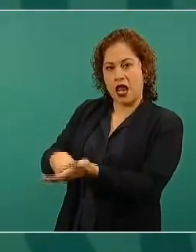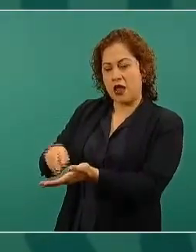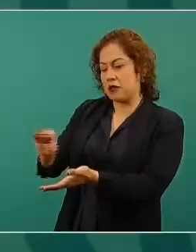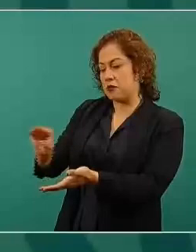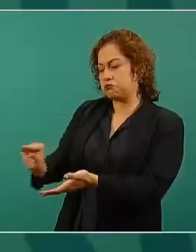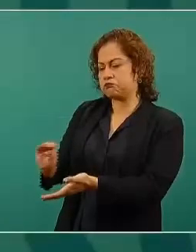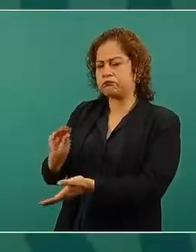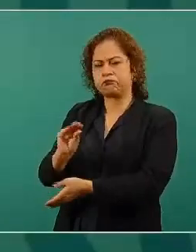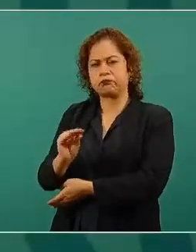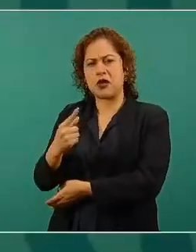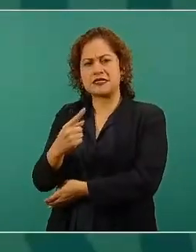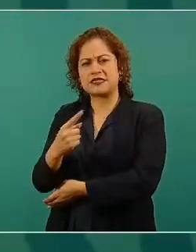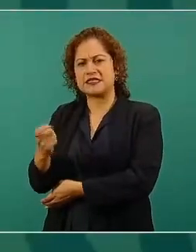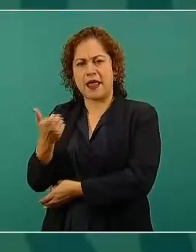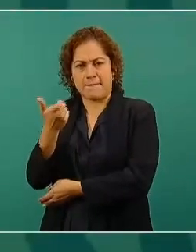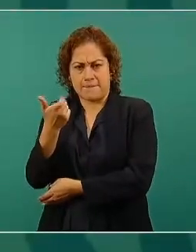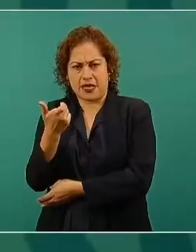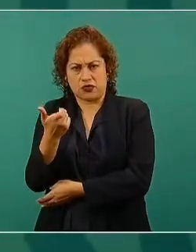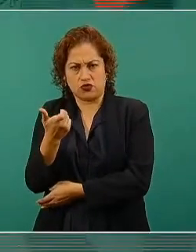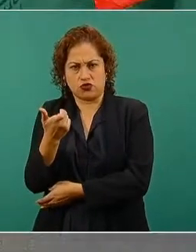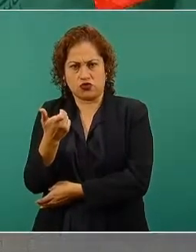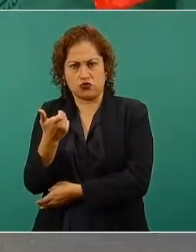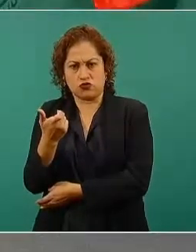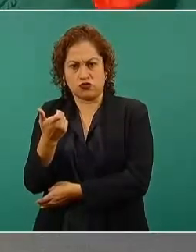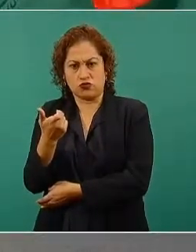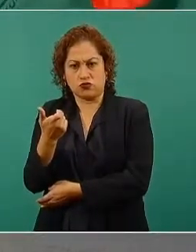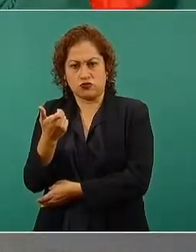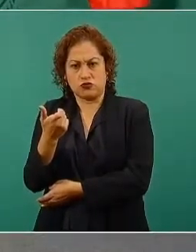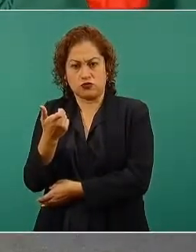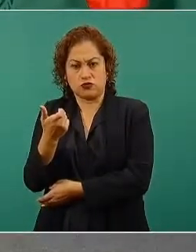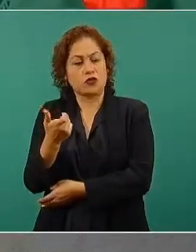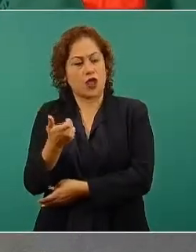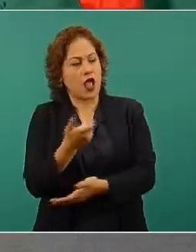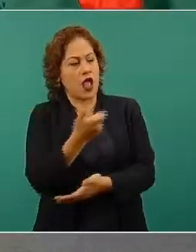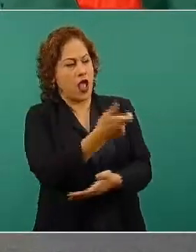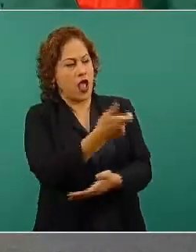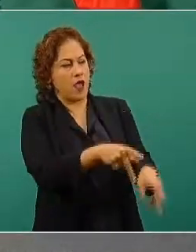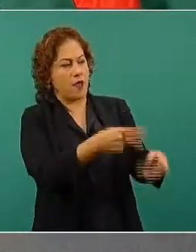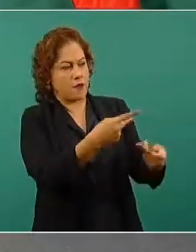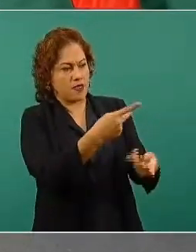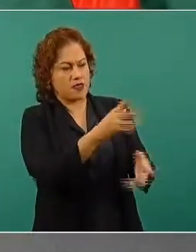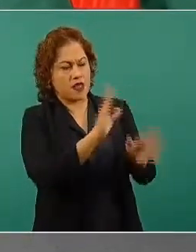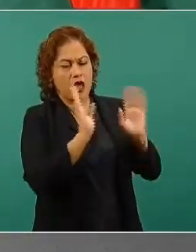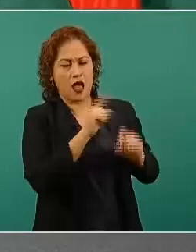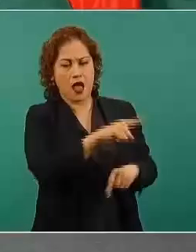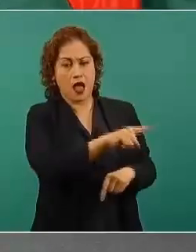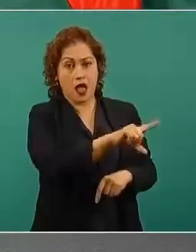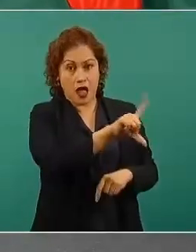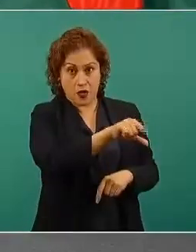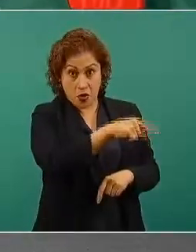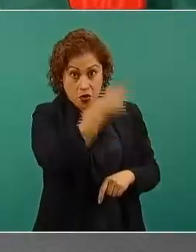y a los tres meses esa acción ya vale 200 de